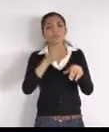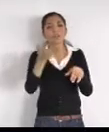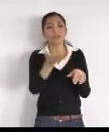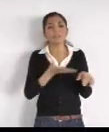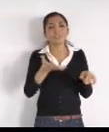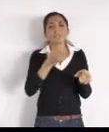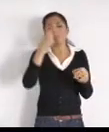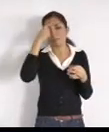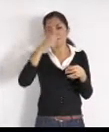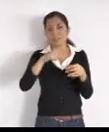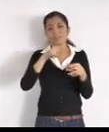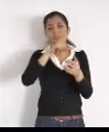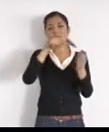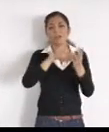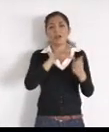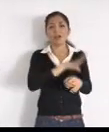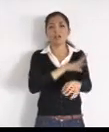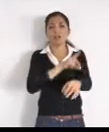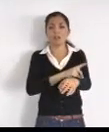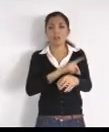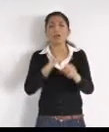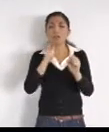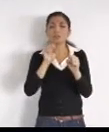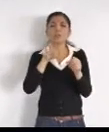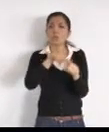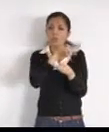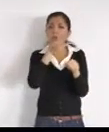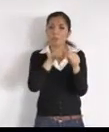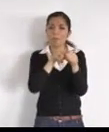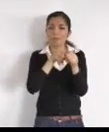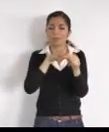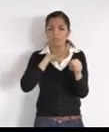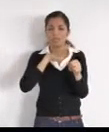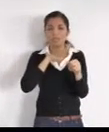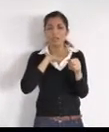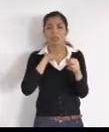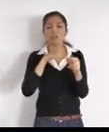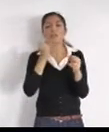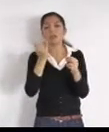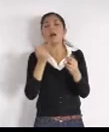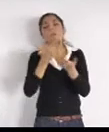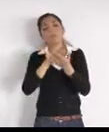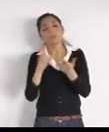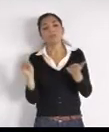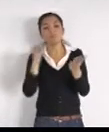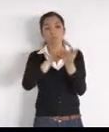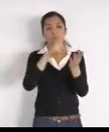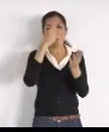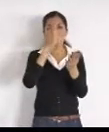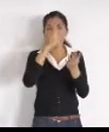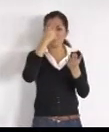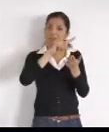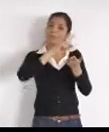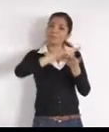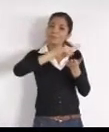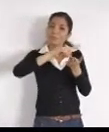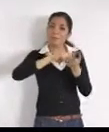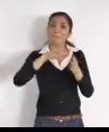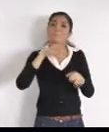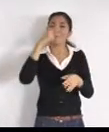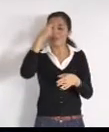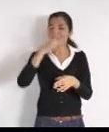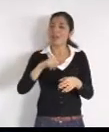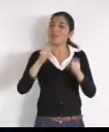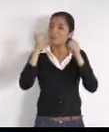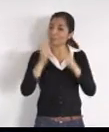instalando, una planta potabilizadora, para ya tener certeza, de por muchos años, de la calidad de agua, así es que, no hay nada que temer, a futuro, si tú